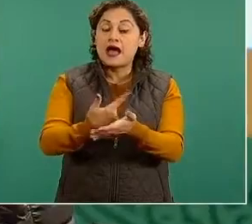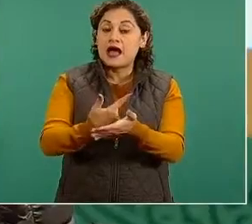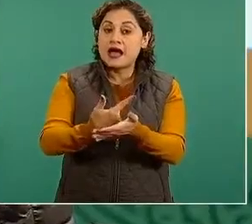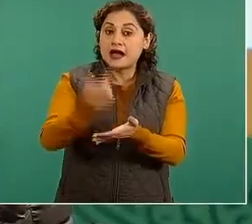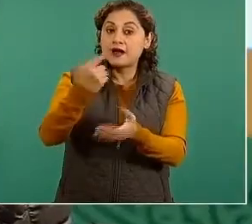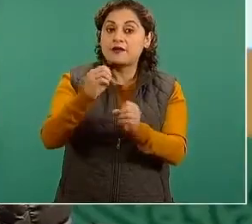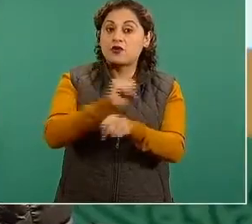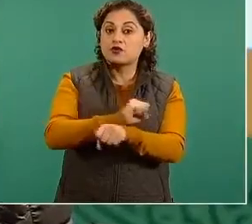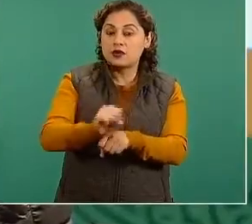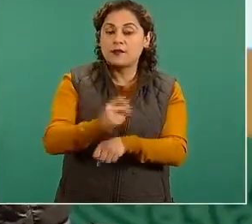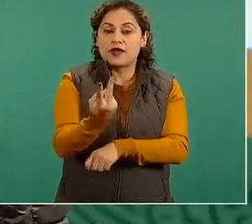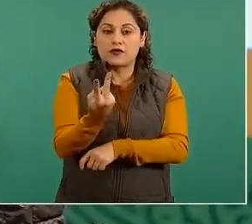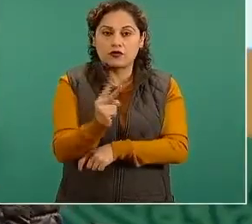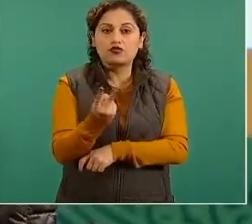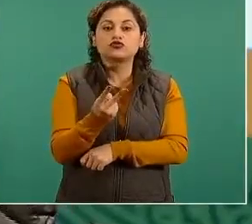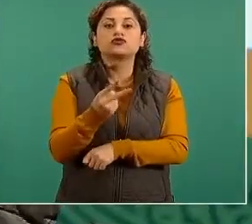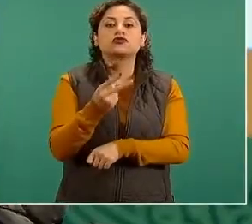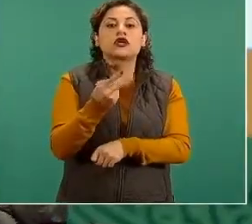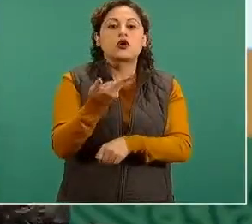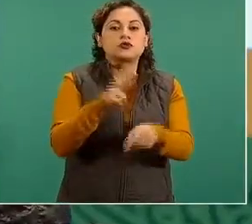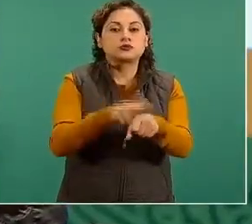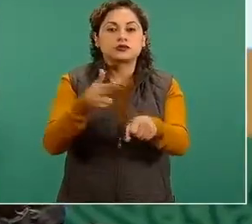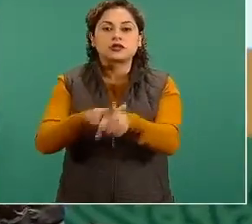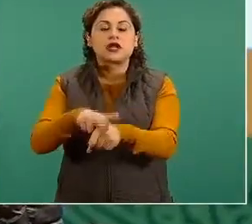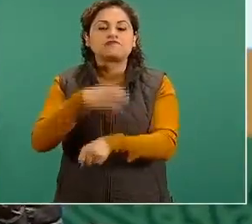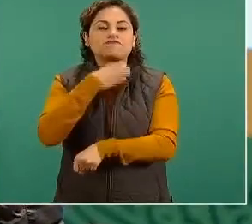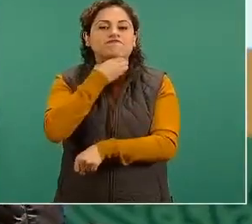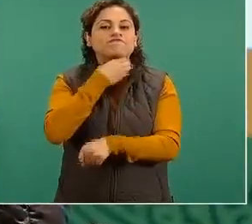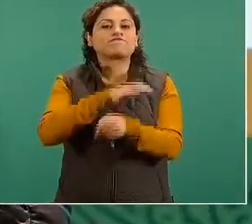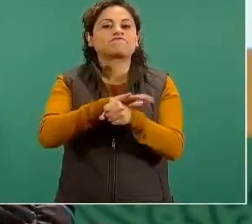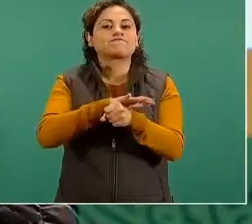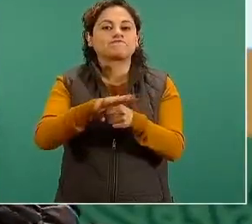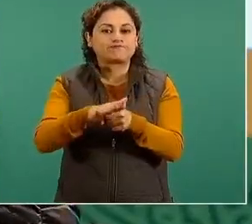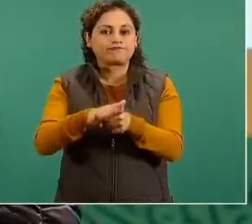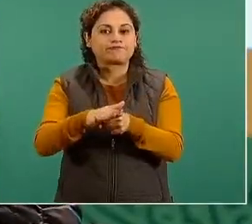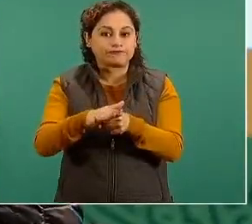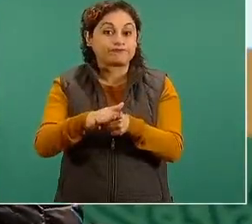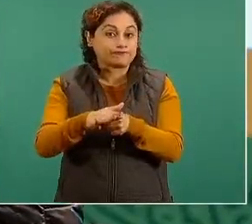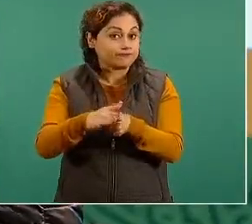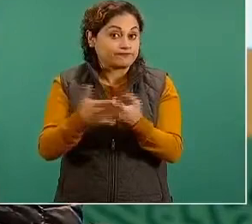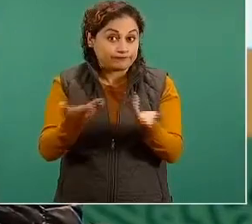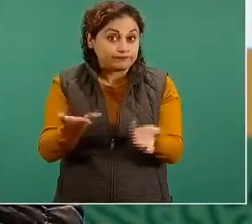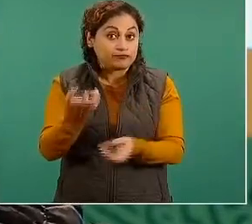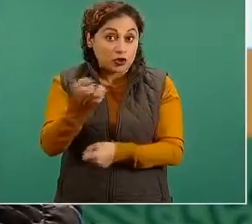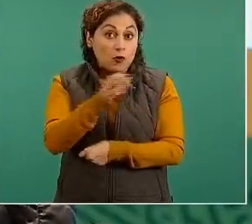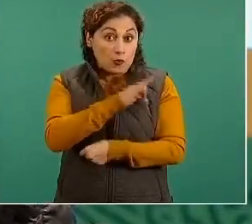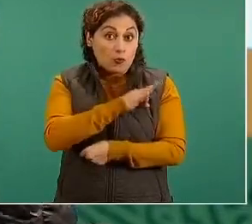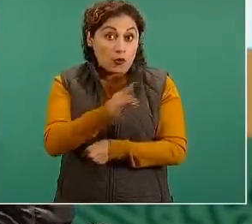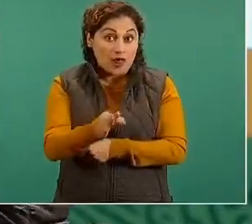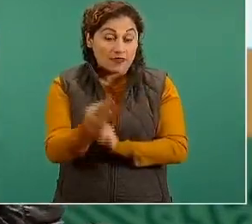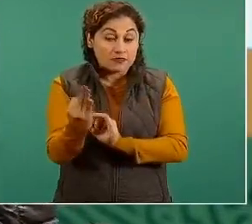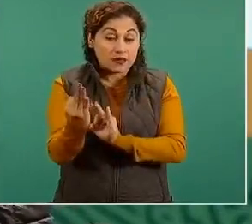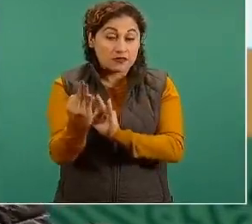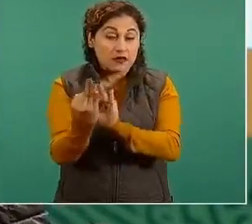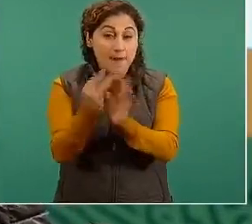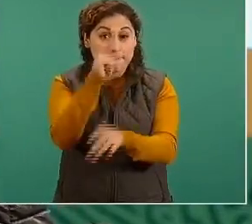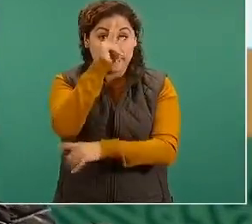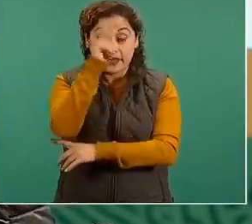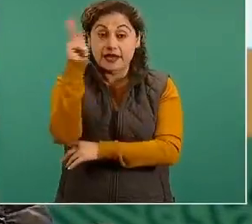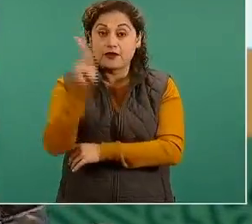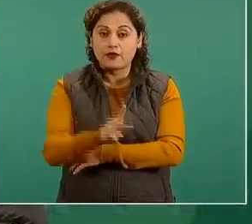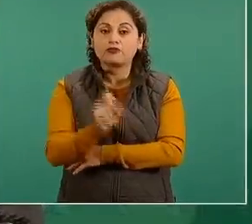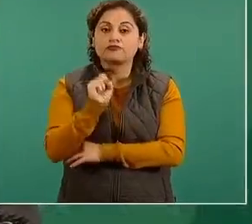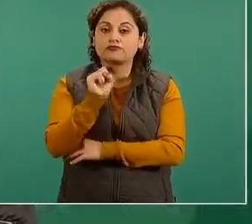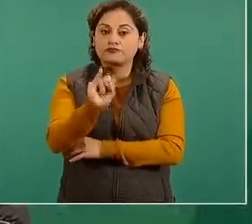un respirador mecánico. Entonces la posibilidad de que esto se rebase está siempre ahí, mientras la ocupación